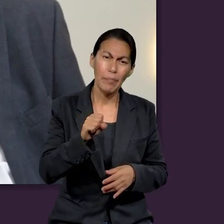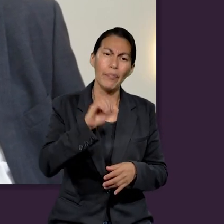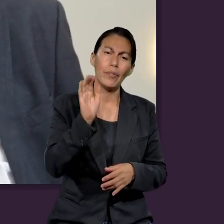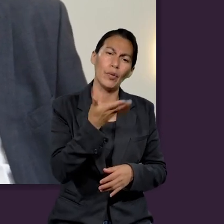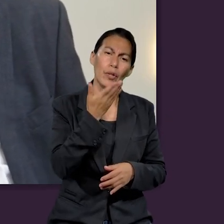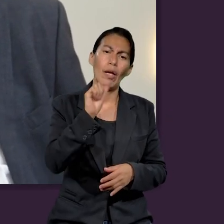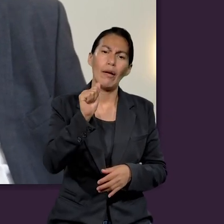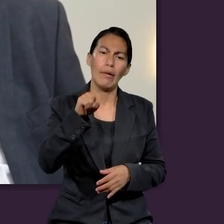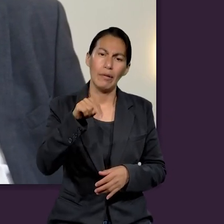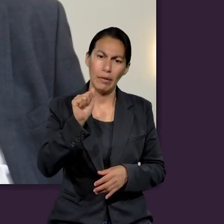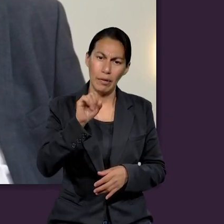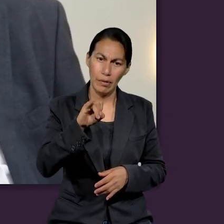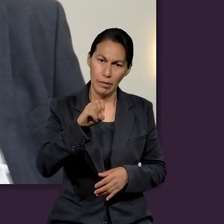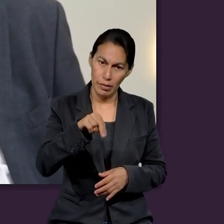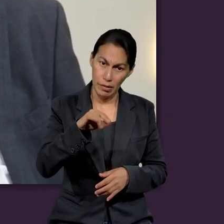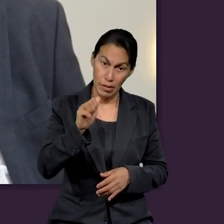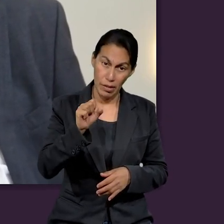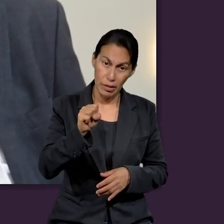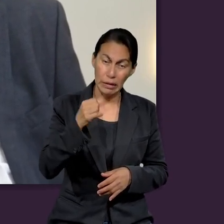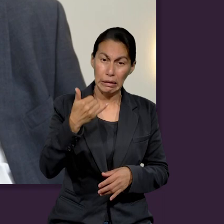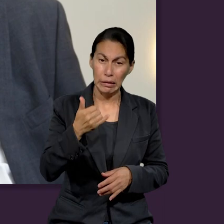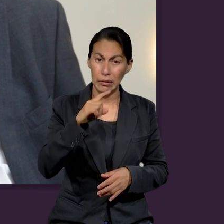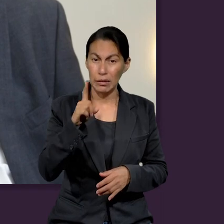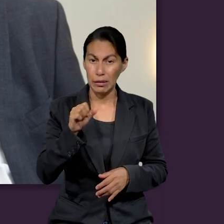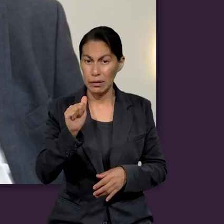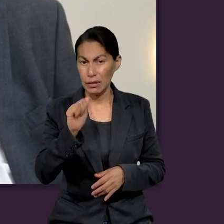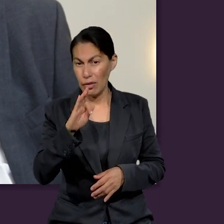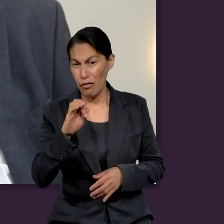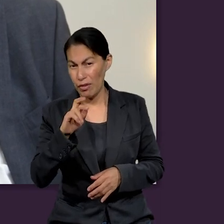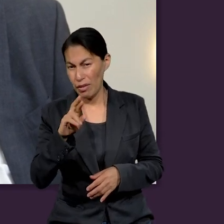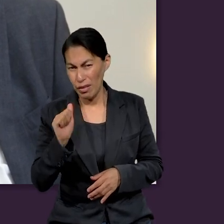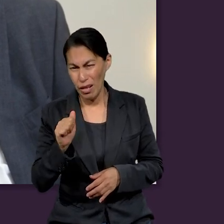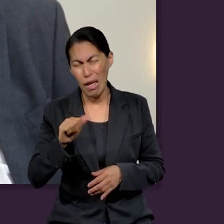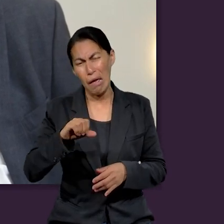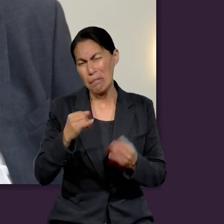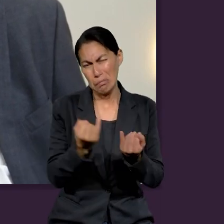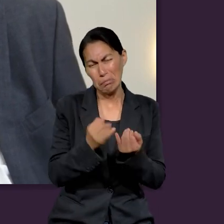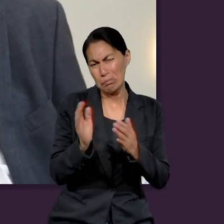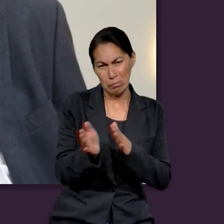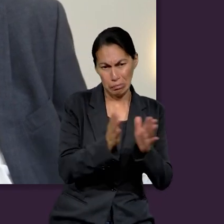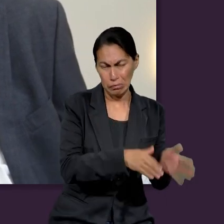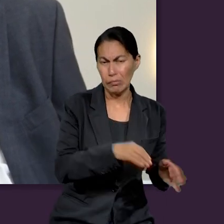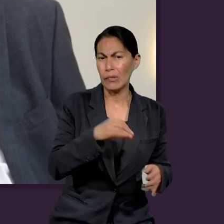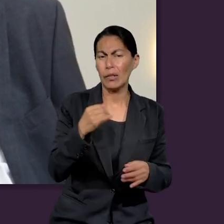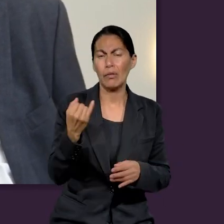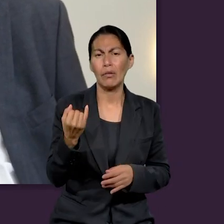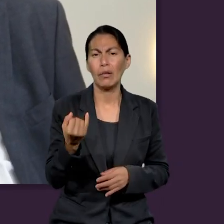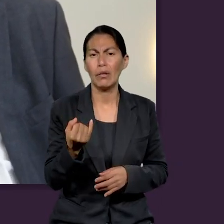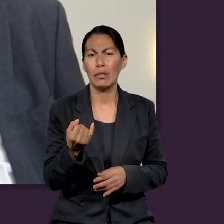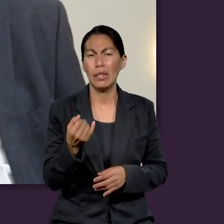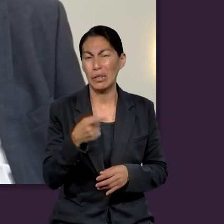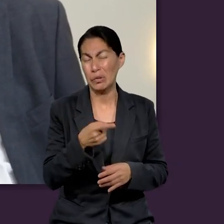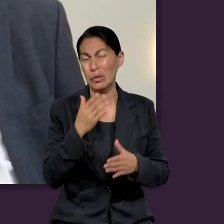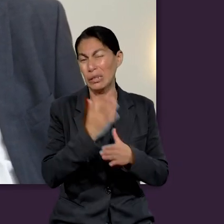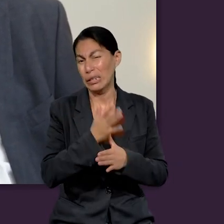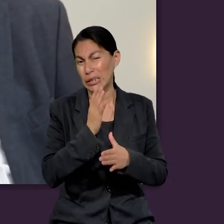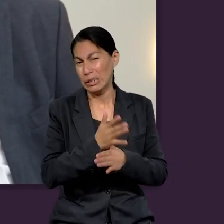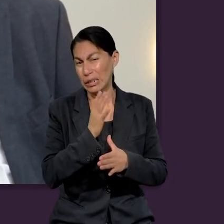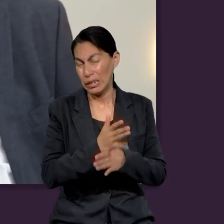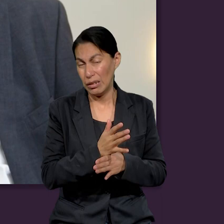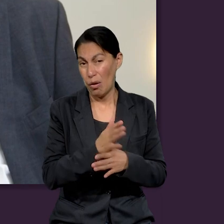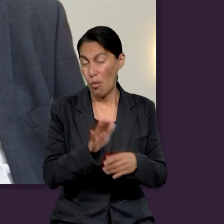Ananías y Zafira, por ejemplo, también, que de una manera tan, tan dramática, fueron